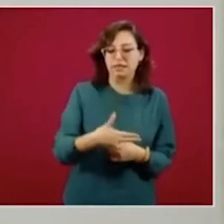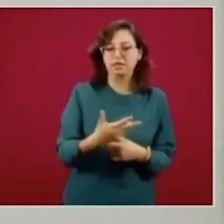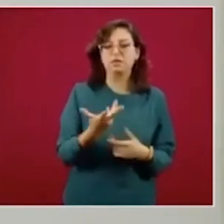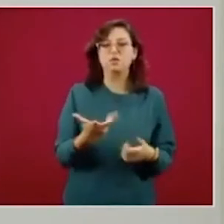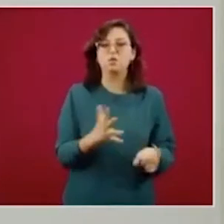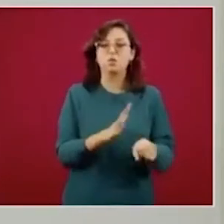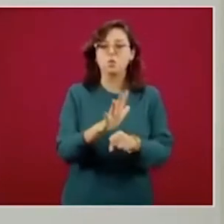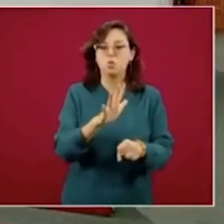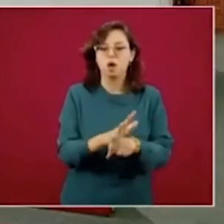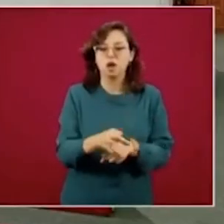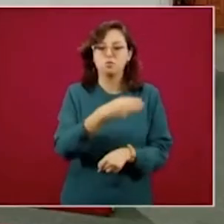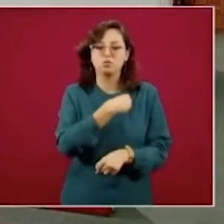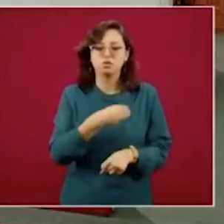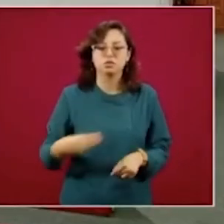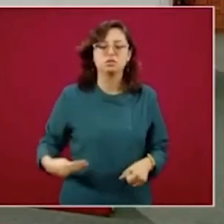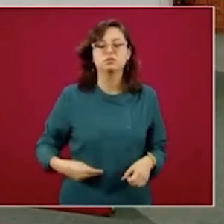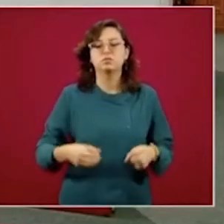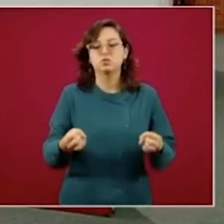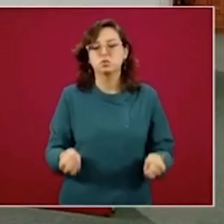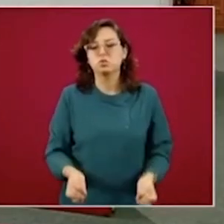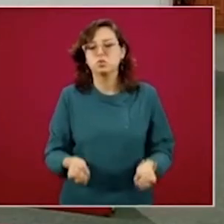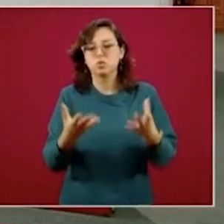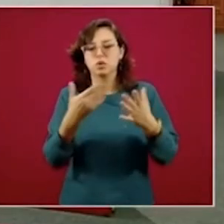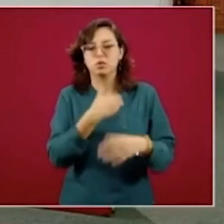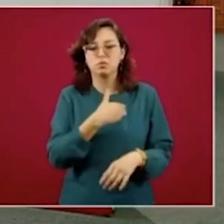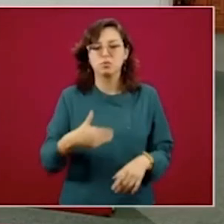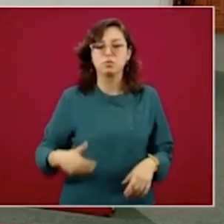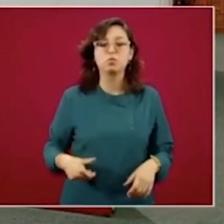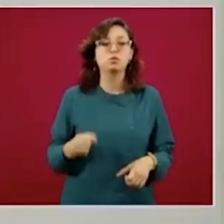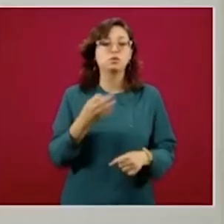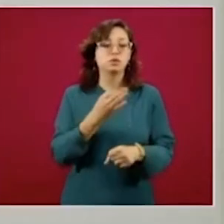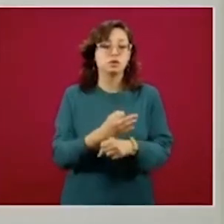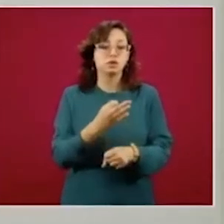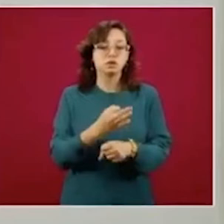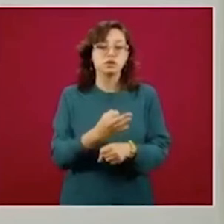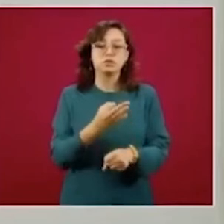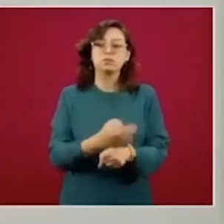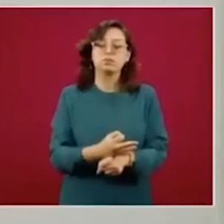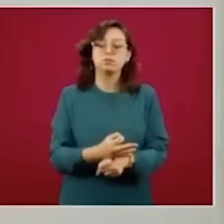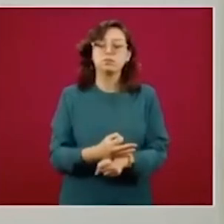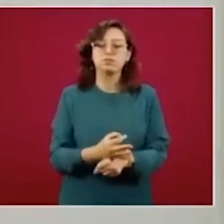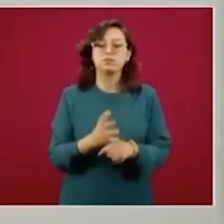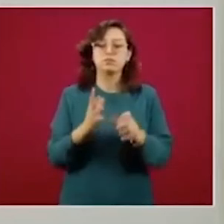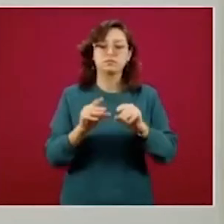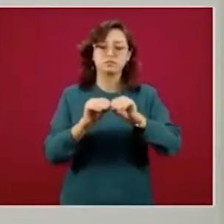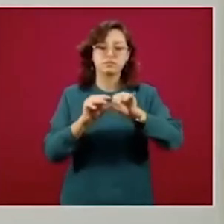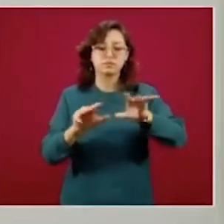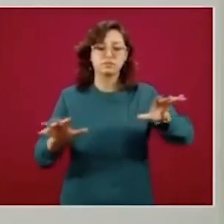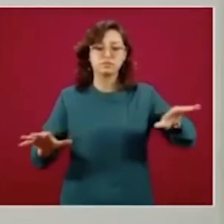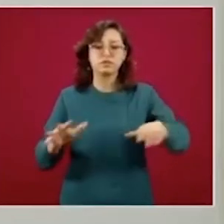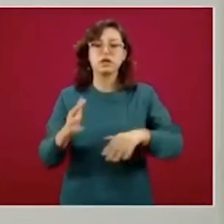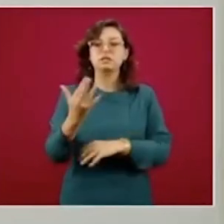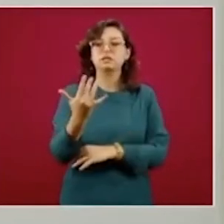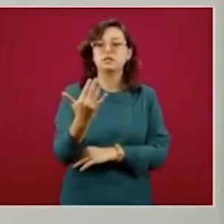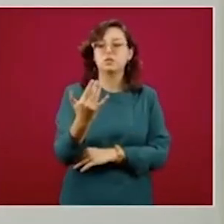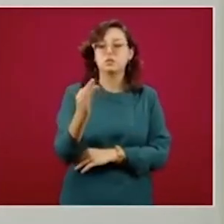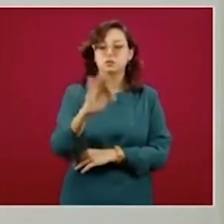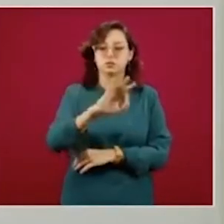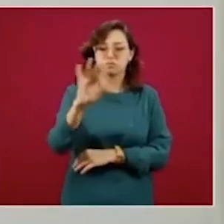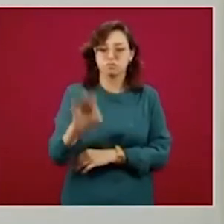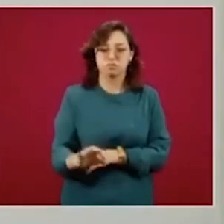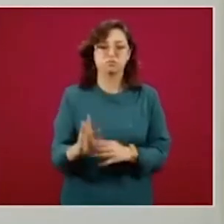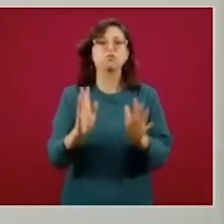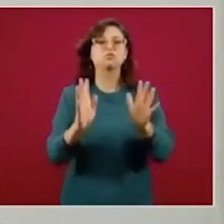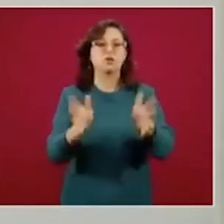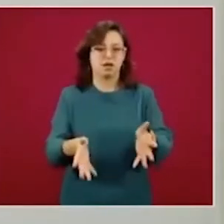municipios y cuántos. Ahorita la cobertura que ya lleva Altan es el 50 por ciento de la población,